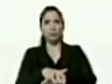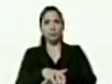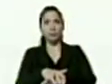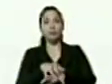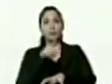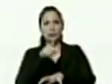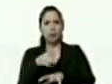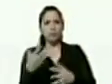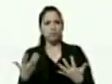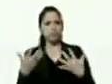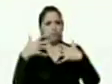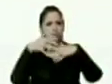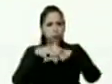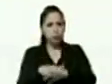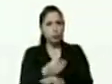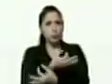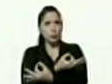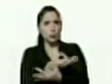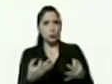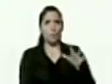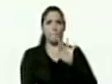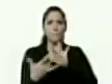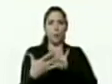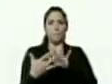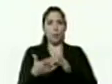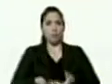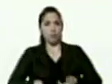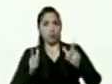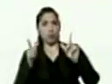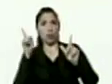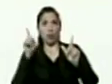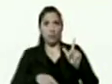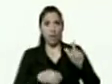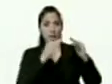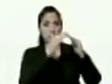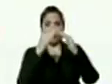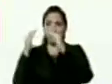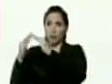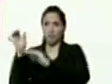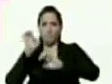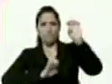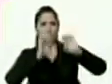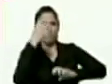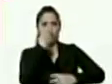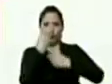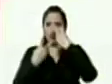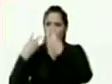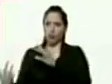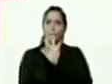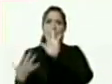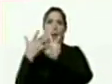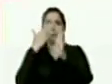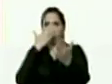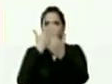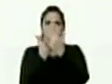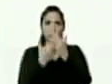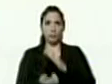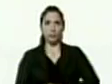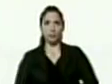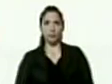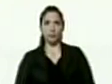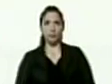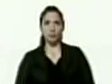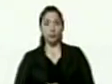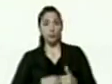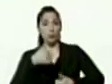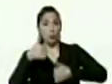articulación perfecta nos ha permitido a través del casa a casa tener un contacto directo por lo cual